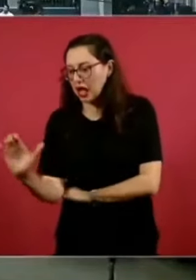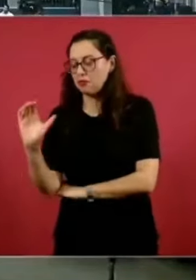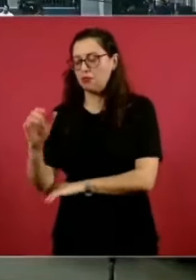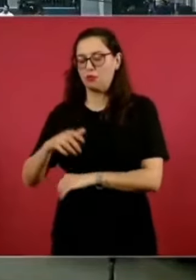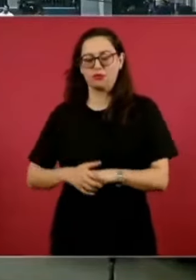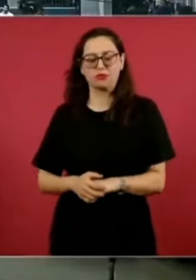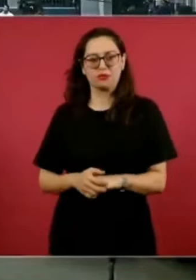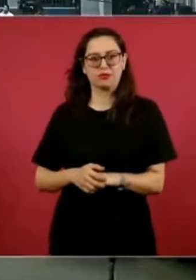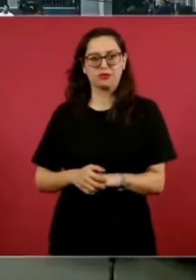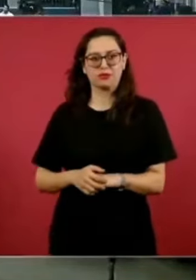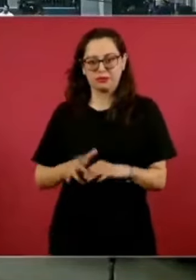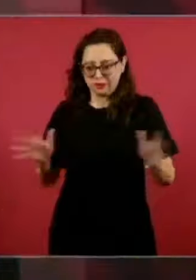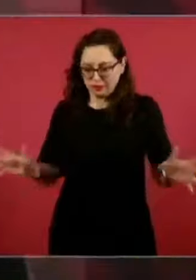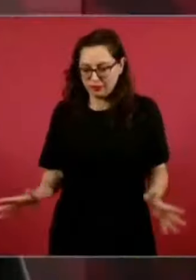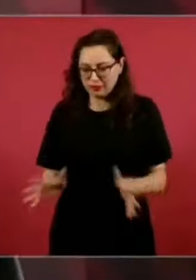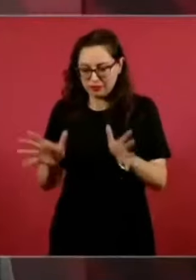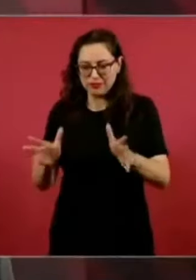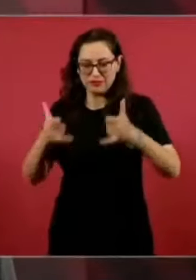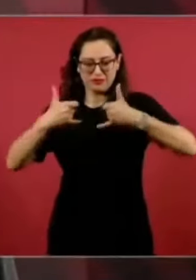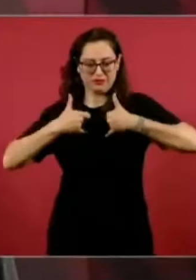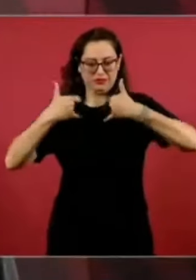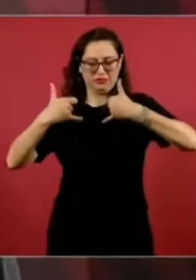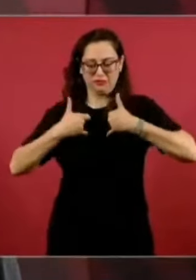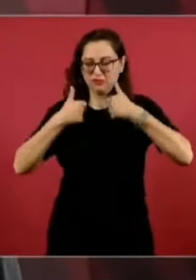que se atienda a los jóvenes,